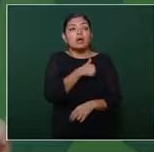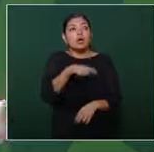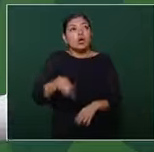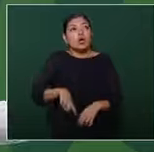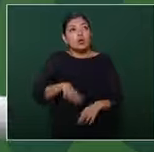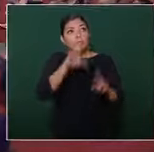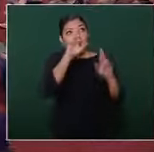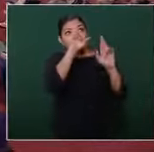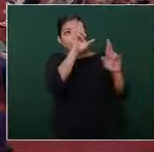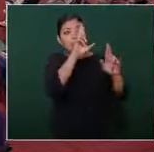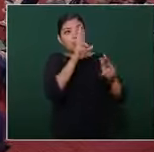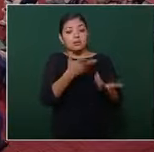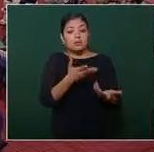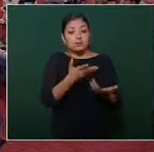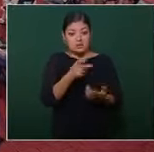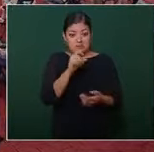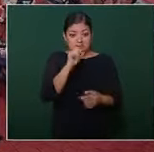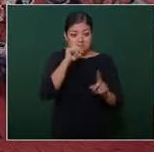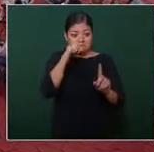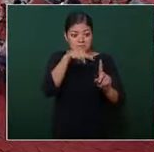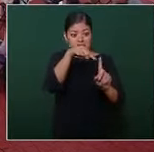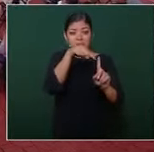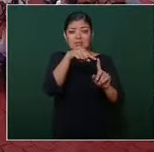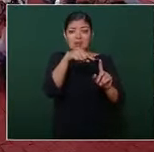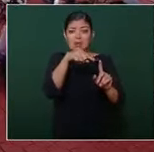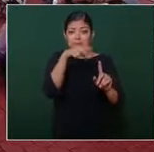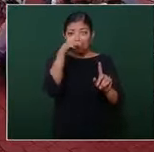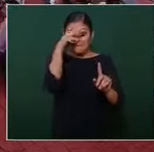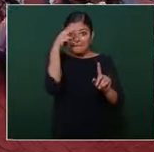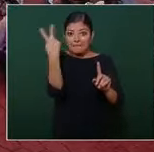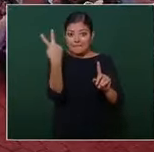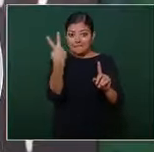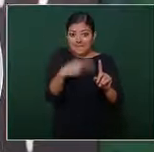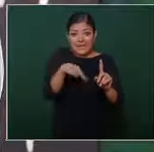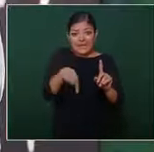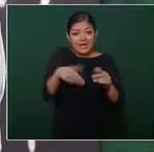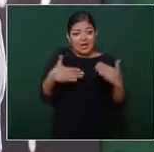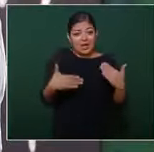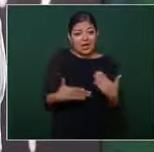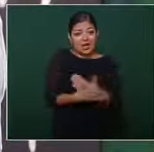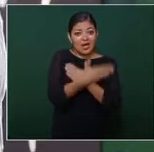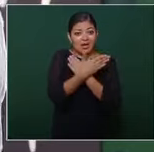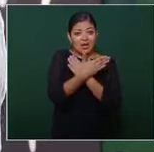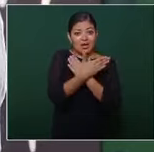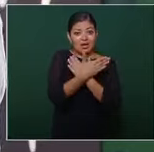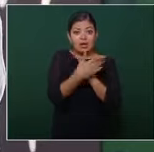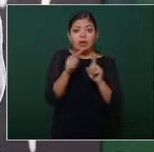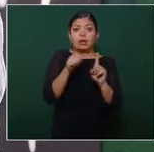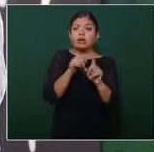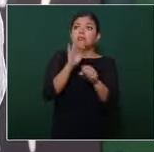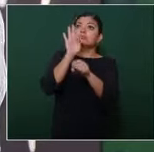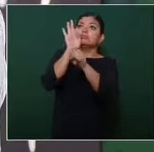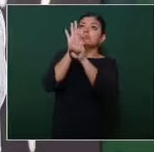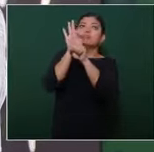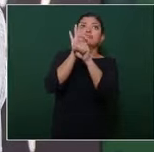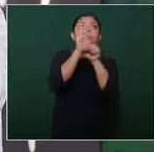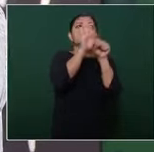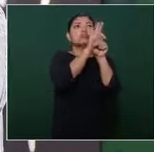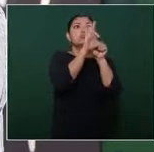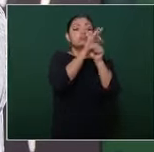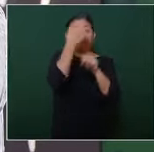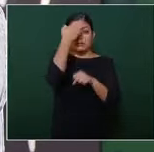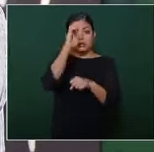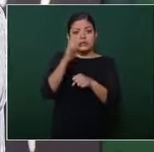mexicanos que defienden los intereses de empresas extranjeras